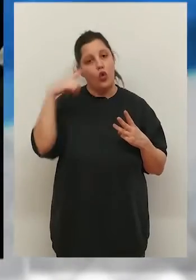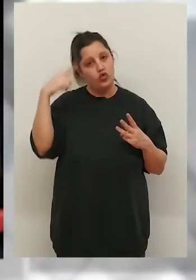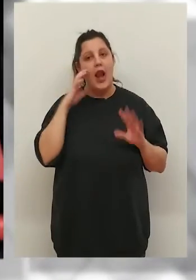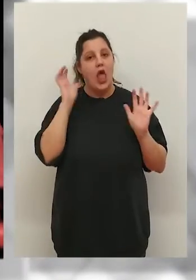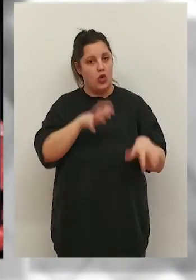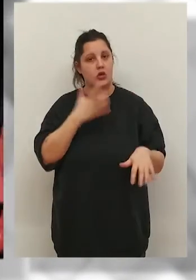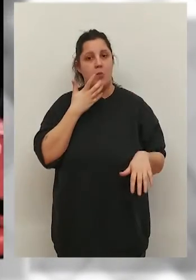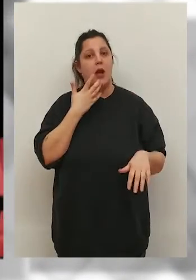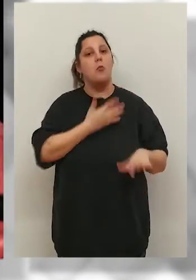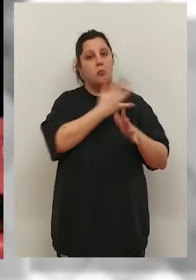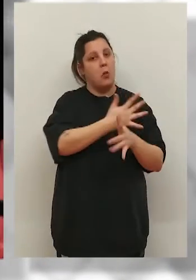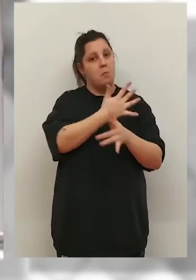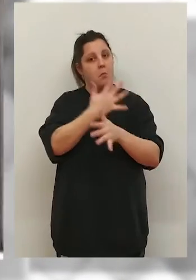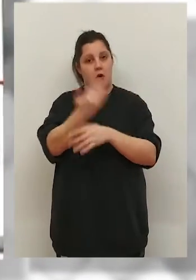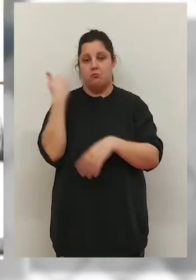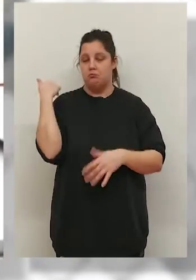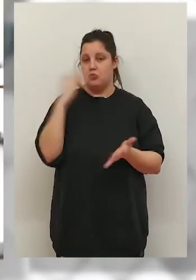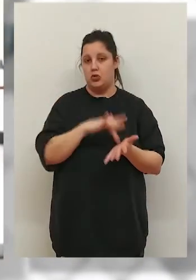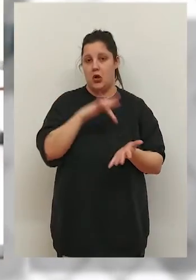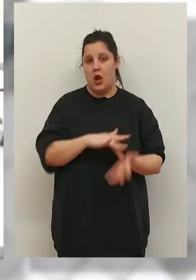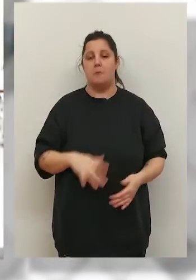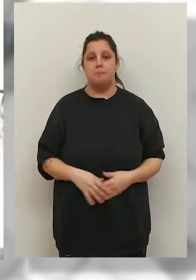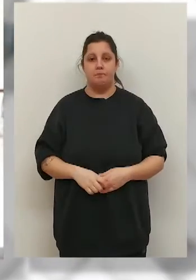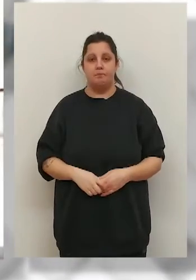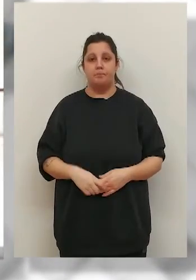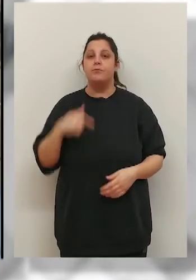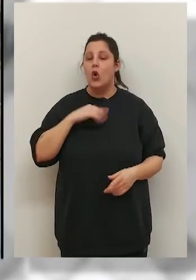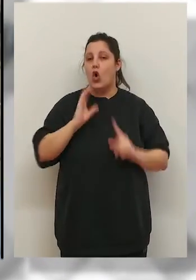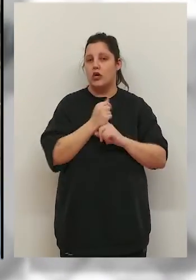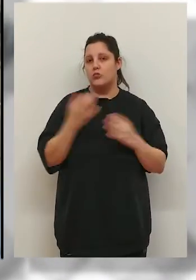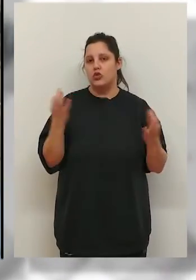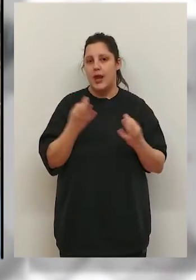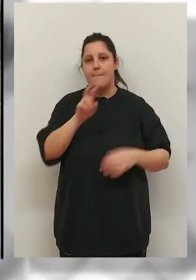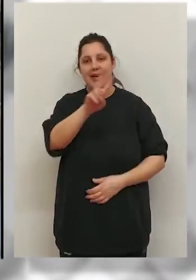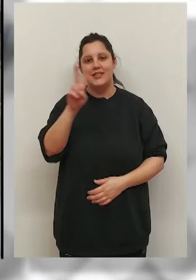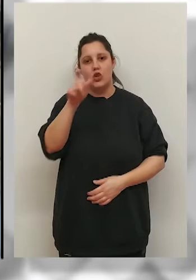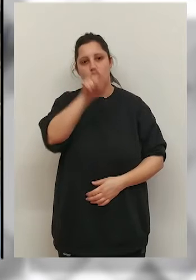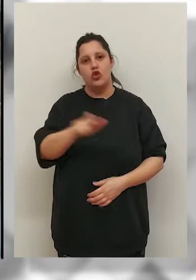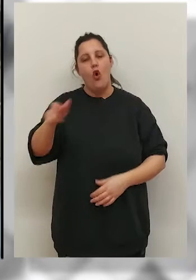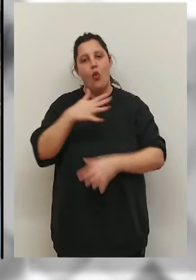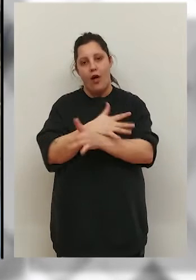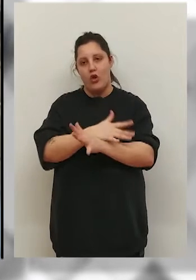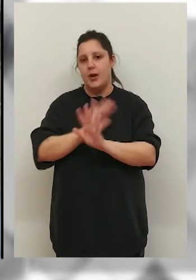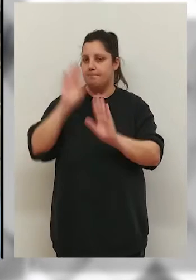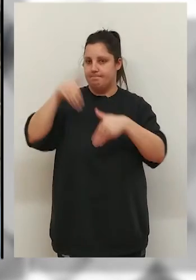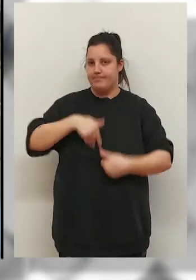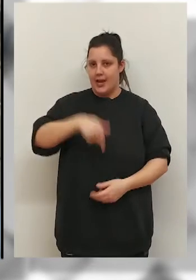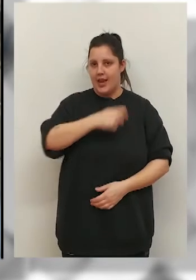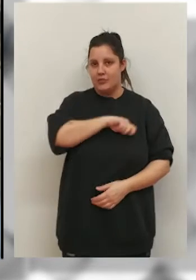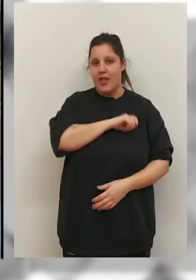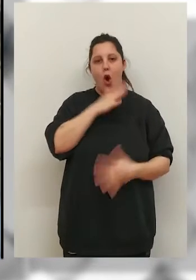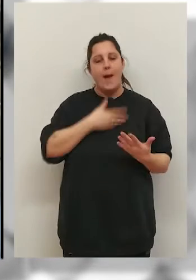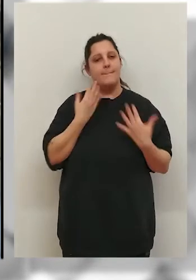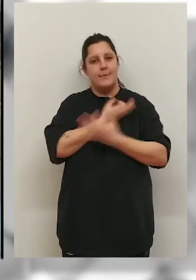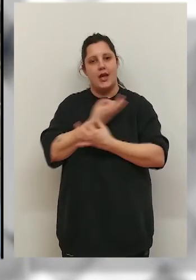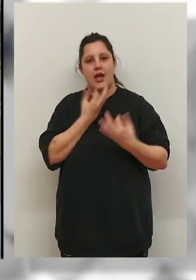Leonesa fueron algunos de los equipos que acogieron a los jugadores. Hemos conseguido traer a 22 jugadores que están ahora